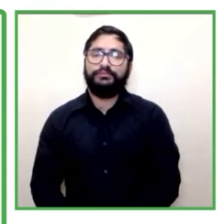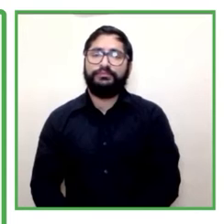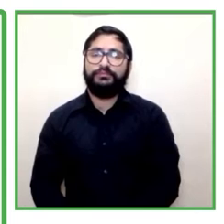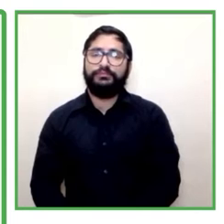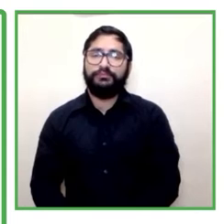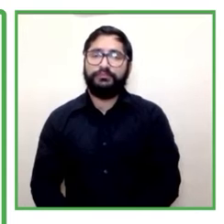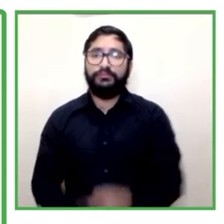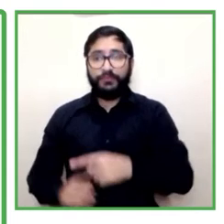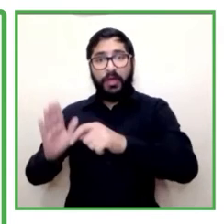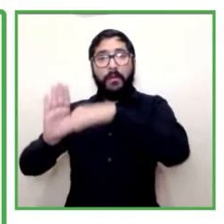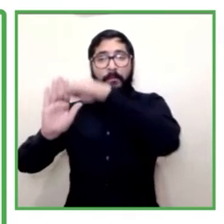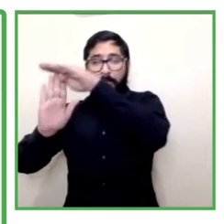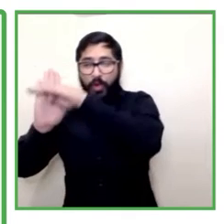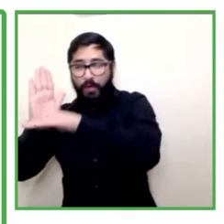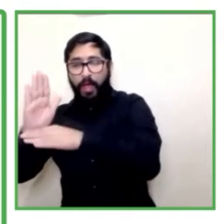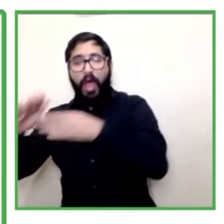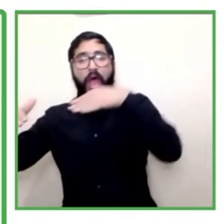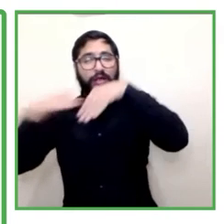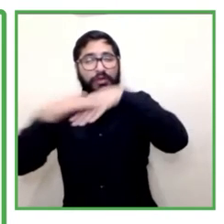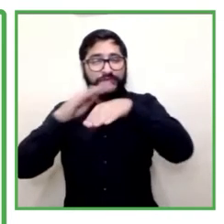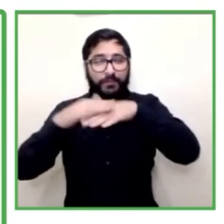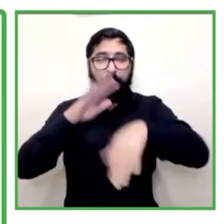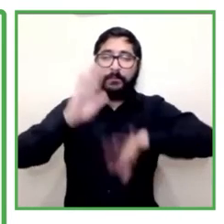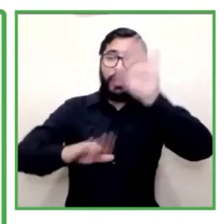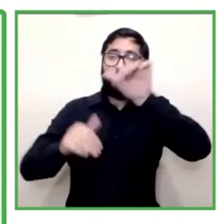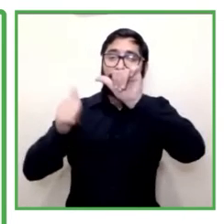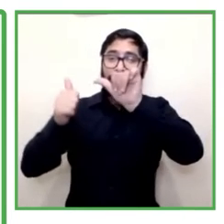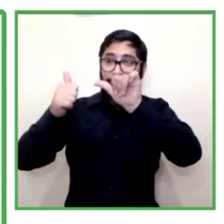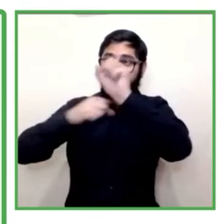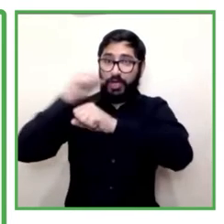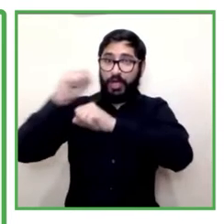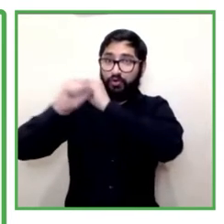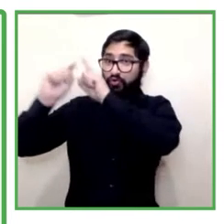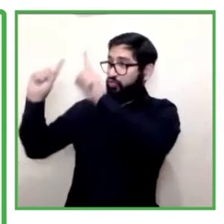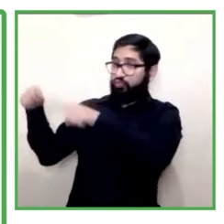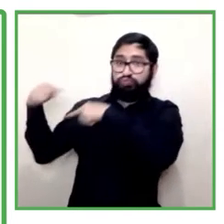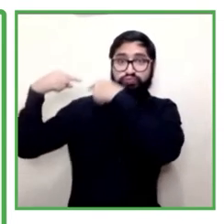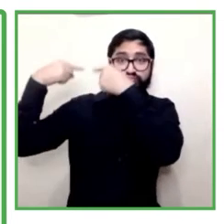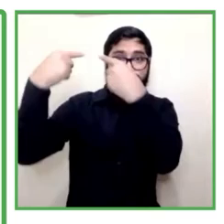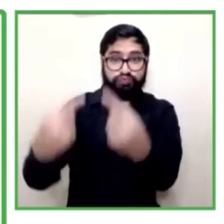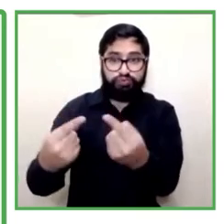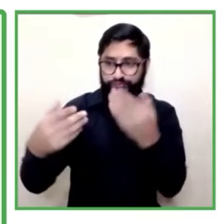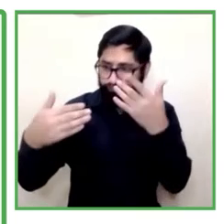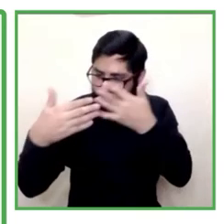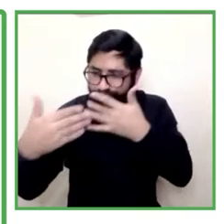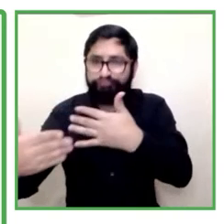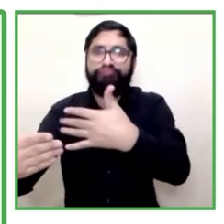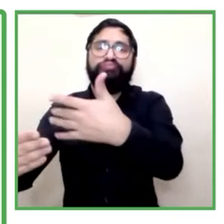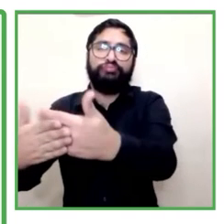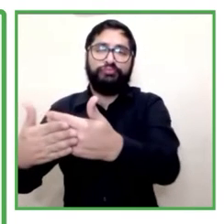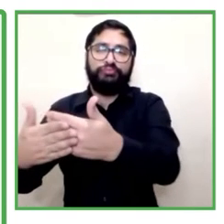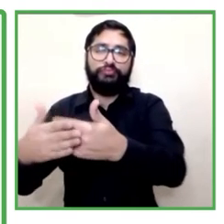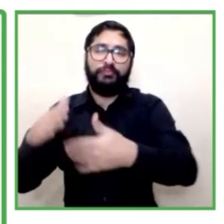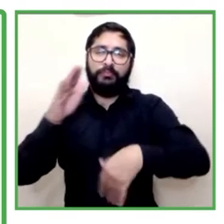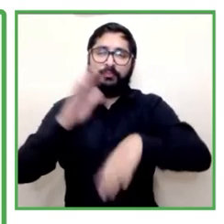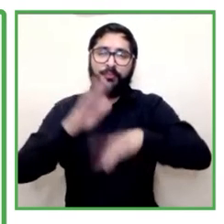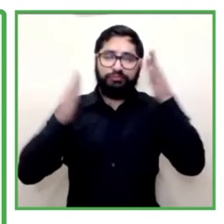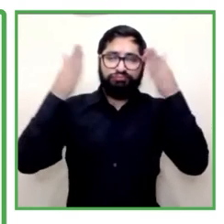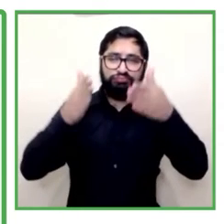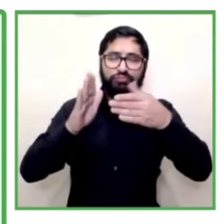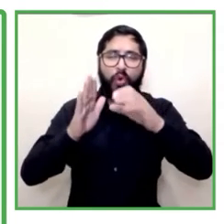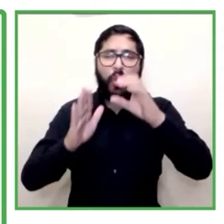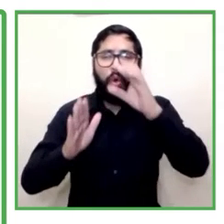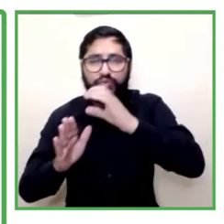duración de seis meses a un año hemos logrado flexibilizarlos de año y medio o de un año cuando son